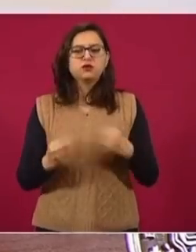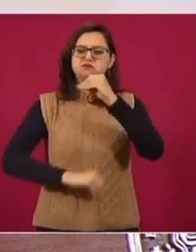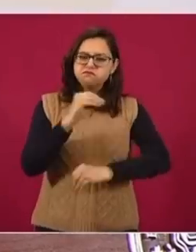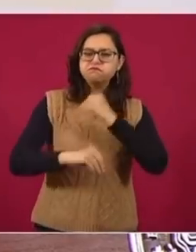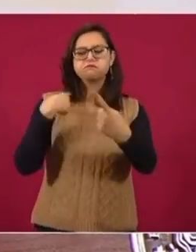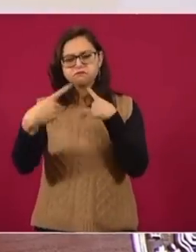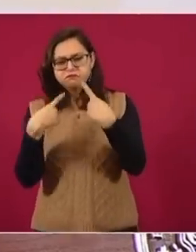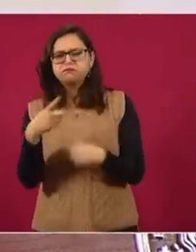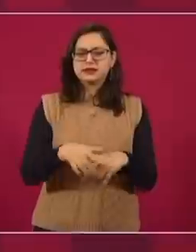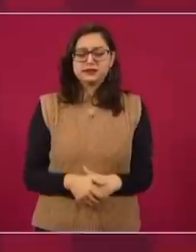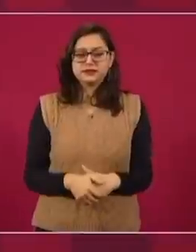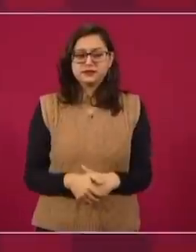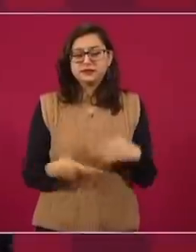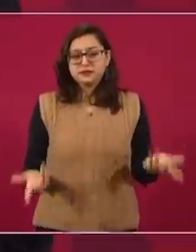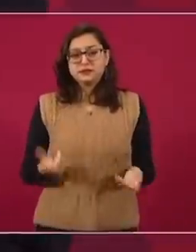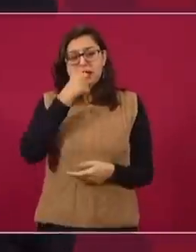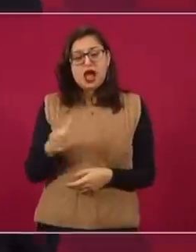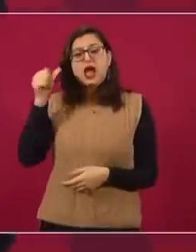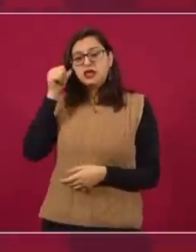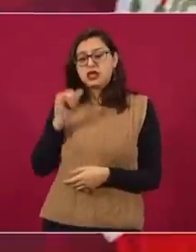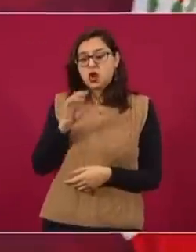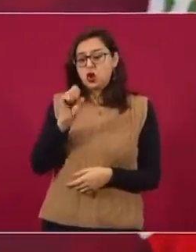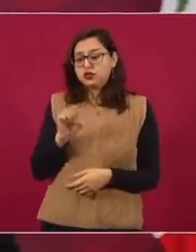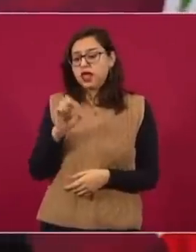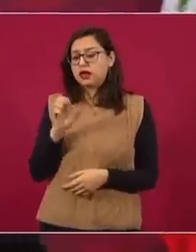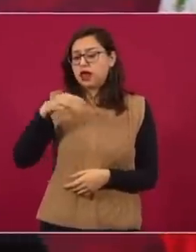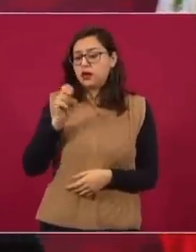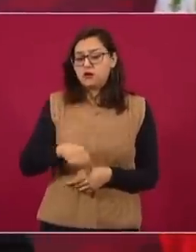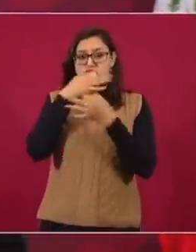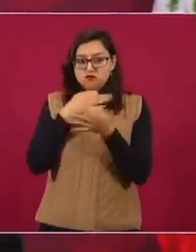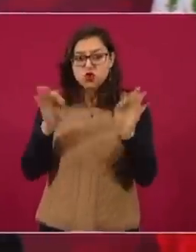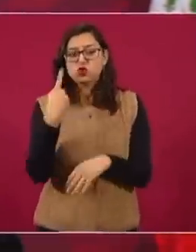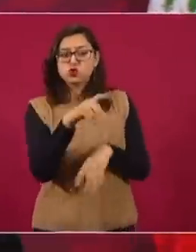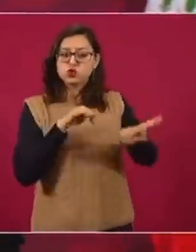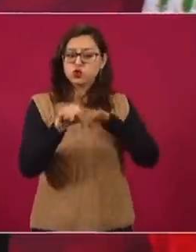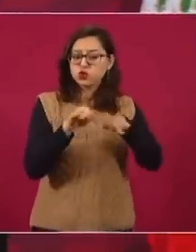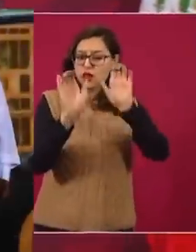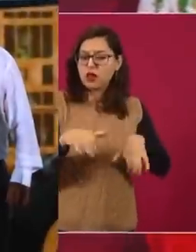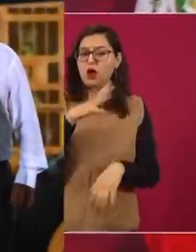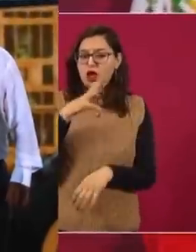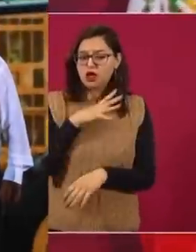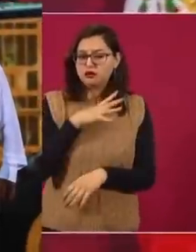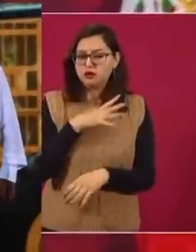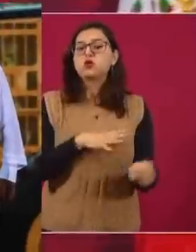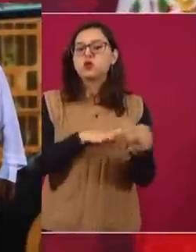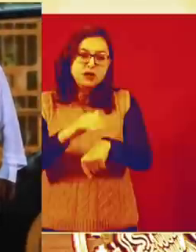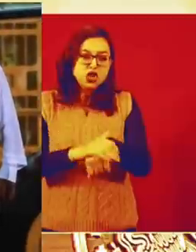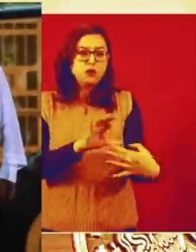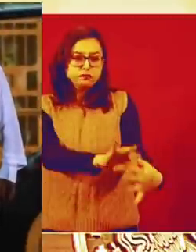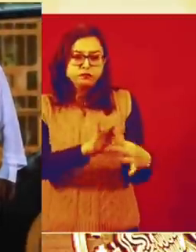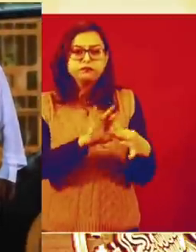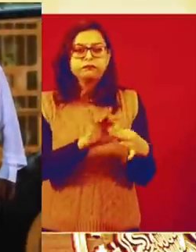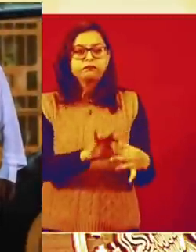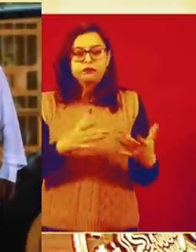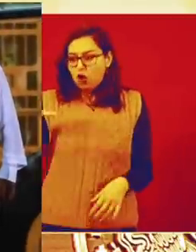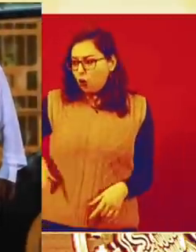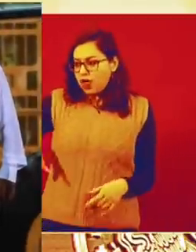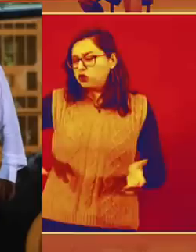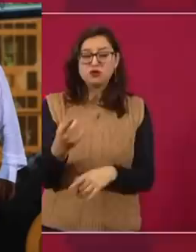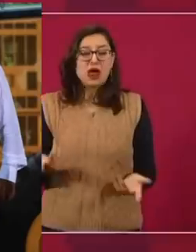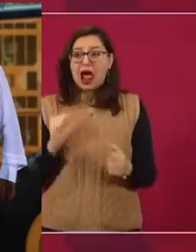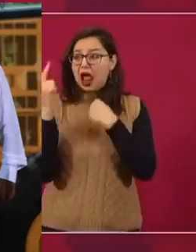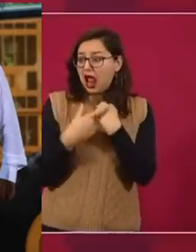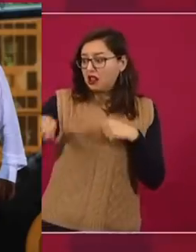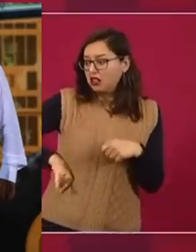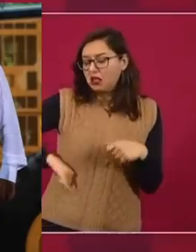continuarlo. Y lo que yo voy a conocer ayer, José Ramón, de donde trabaja, en efecto, es una empresa de los hijos de Daniel Chávez. Él no tiene ningún negocio con el gobierno.